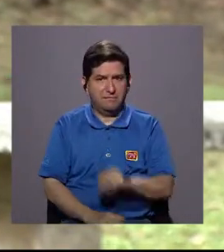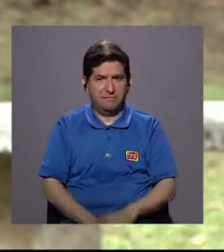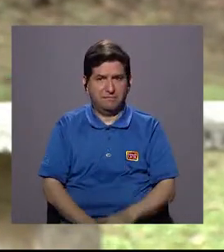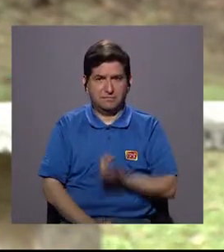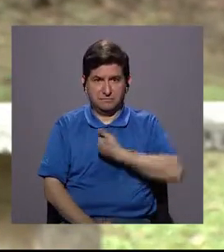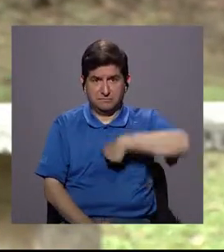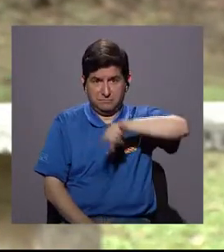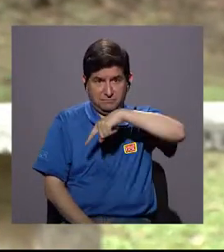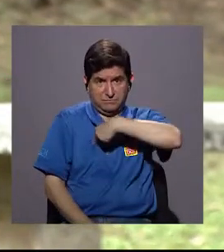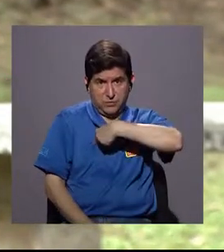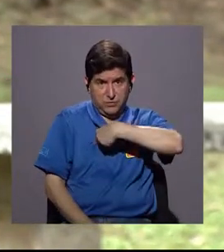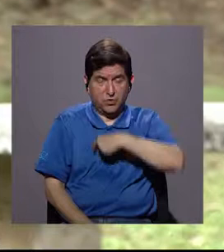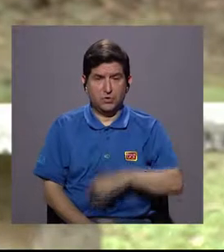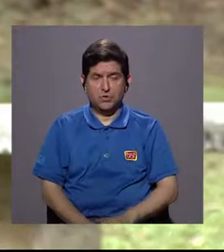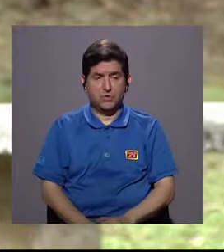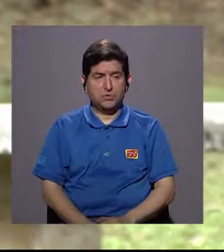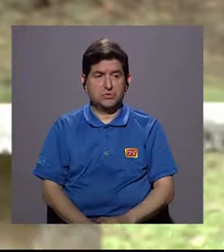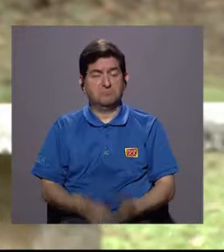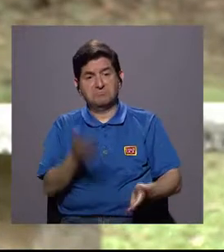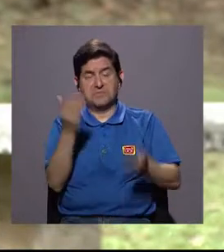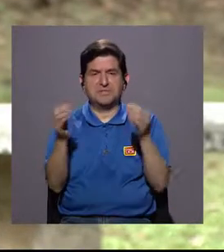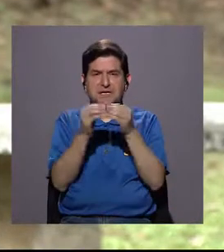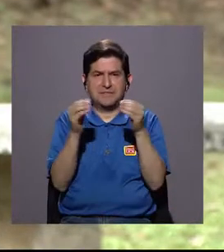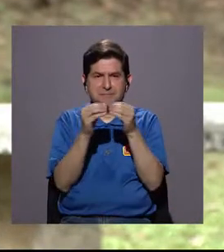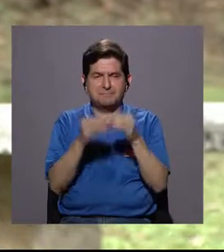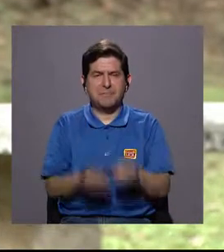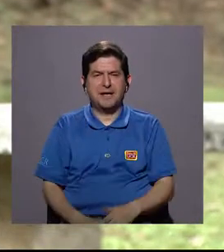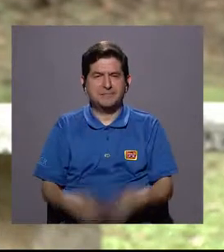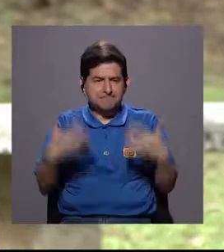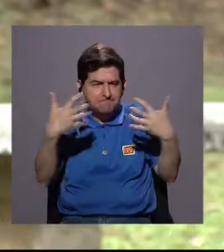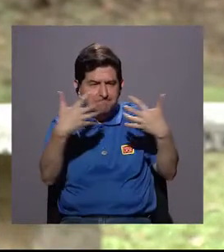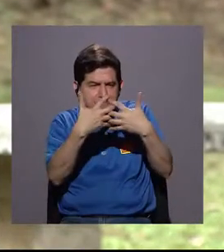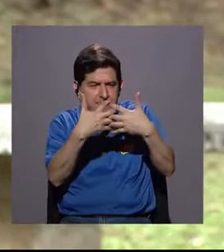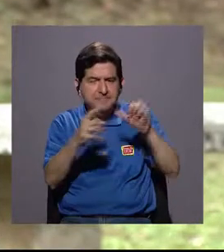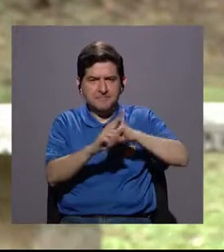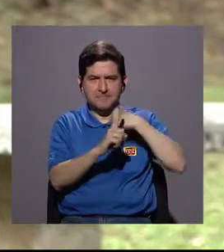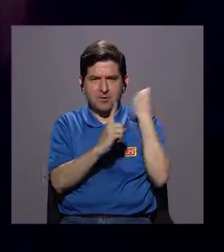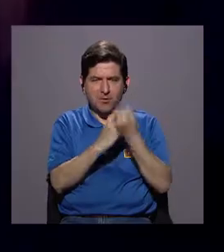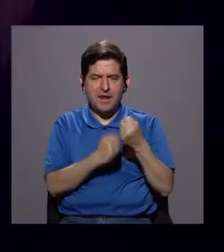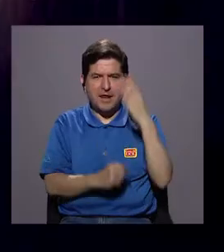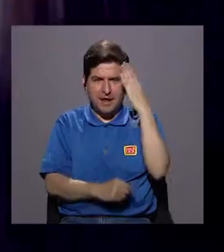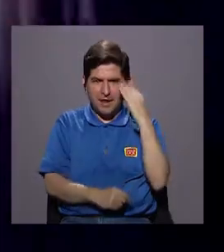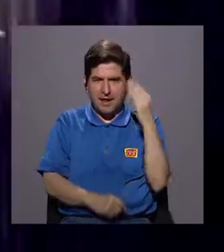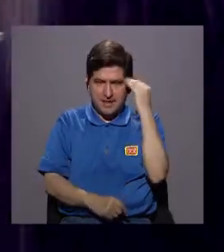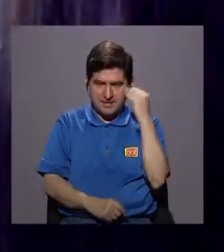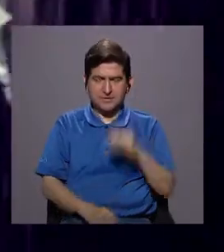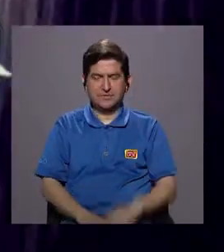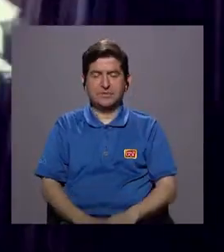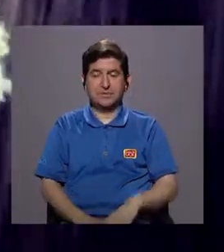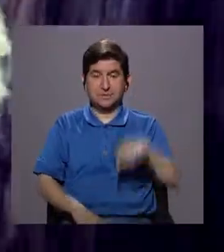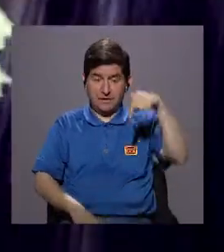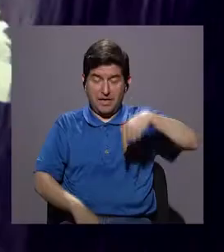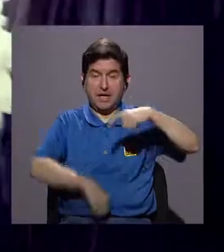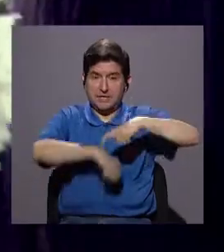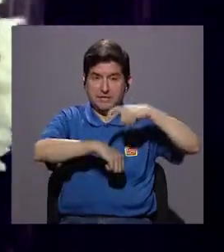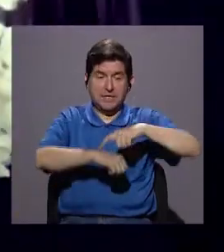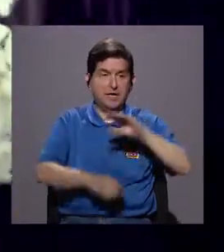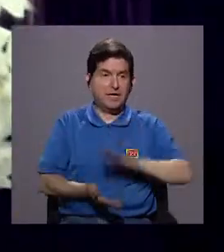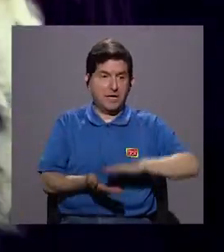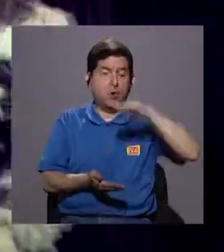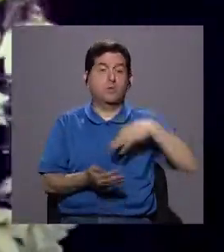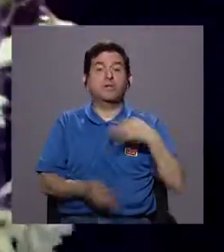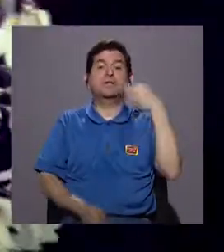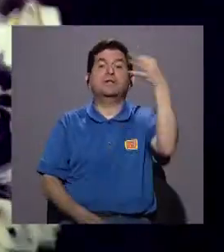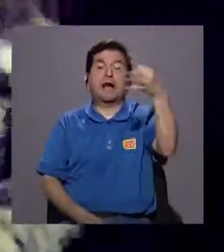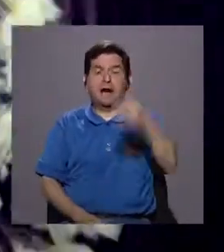Si nosotros estuviéramos un poquito más alineados con la situación que vamos a vivir o que estamos viviendo y se va a incrementar